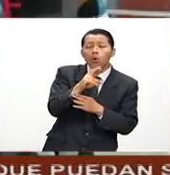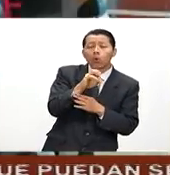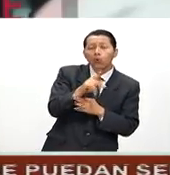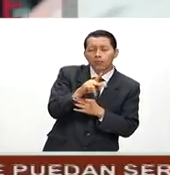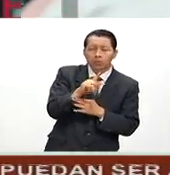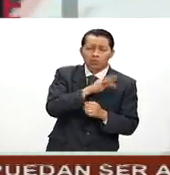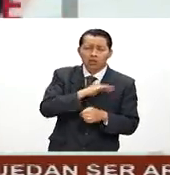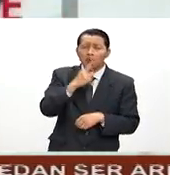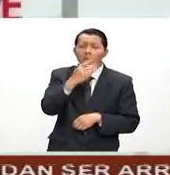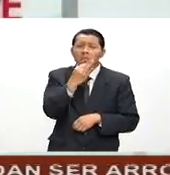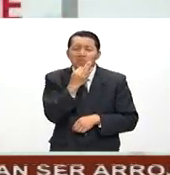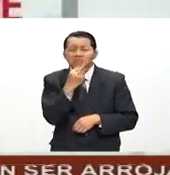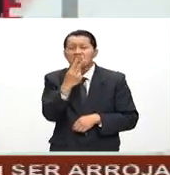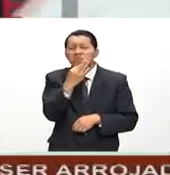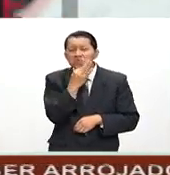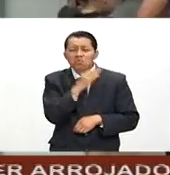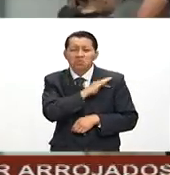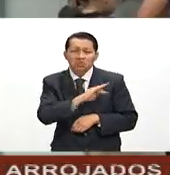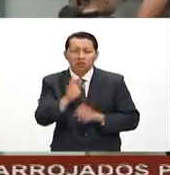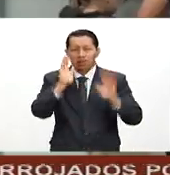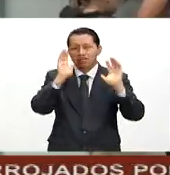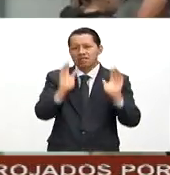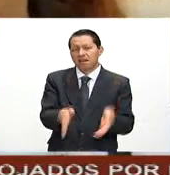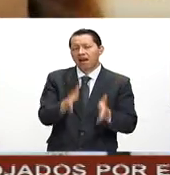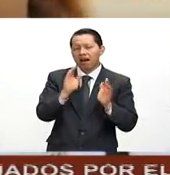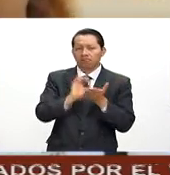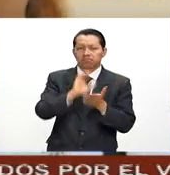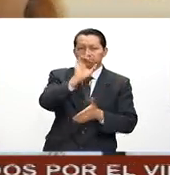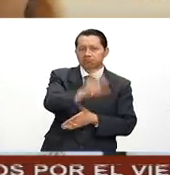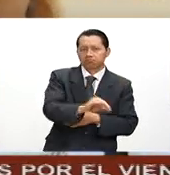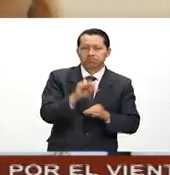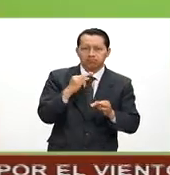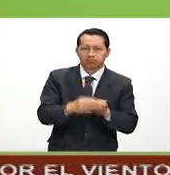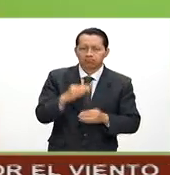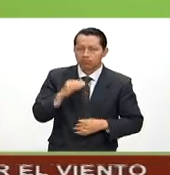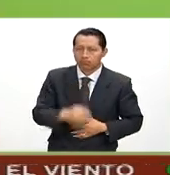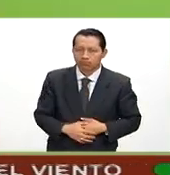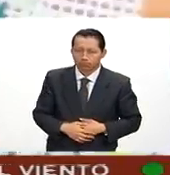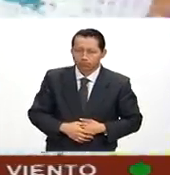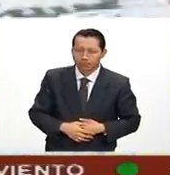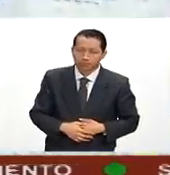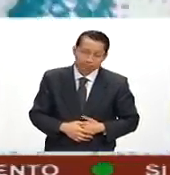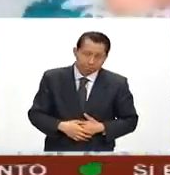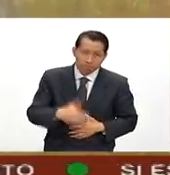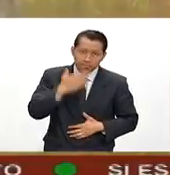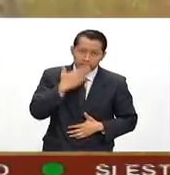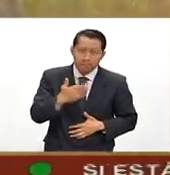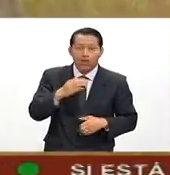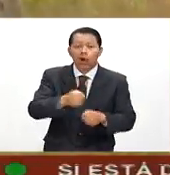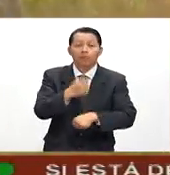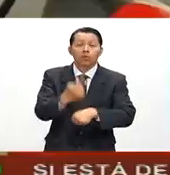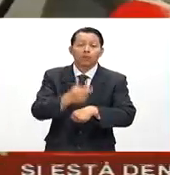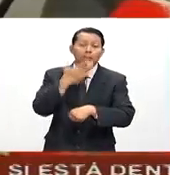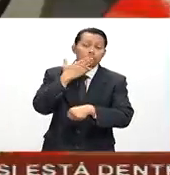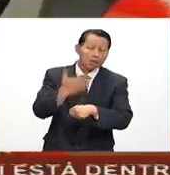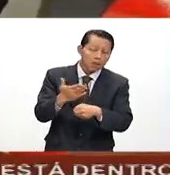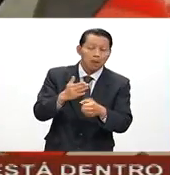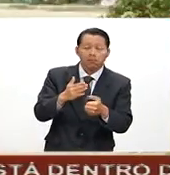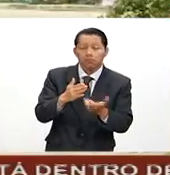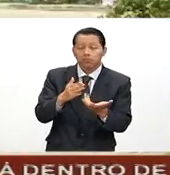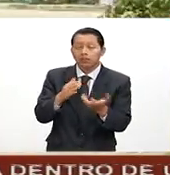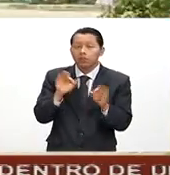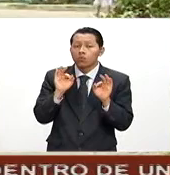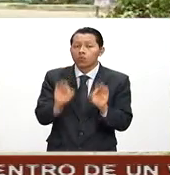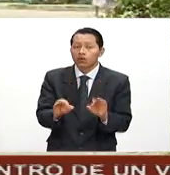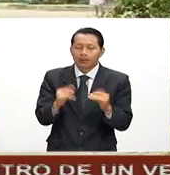medio, dos minutos a lo sumo, ya están ustedes aportando. Pues sin duda una excelente oportunidad. Obviamente cada